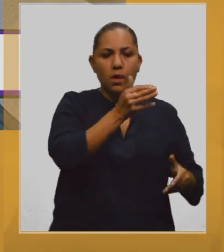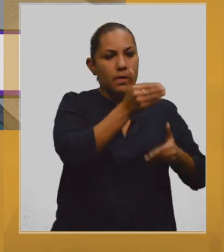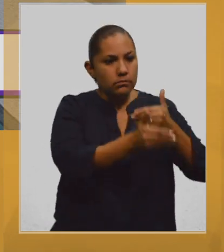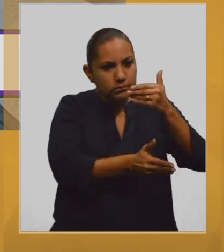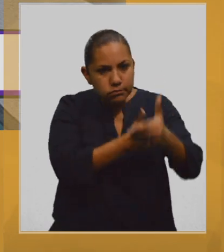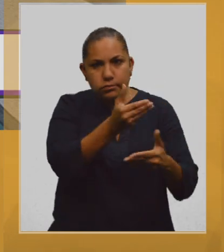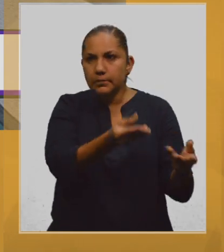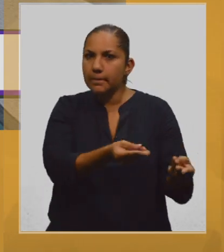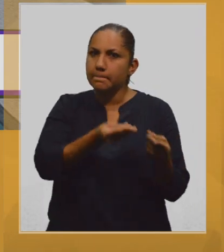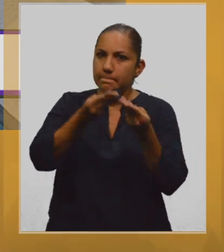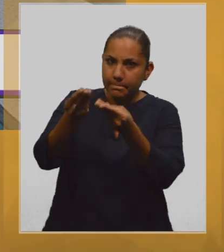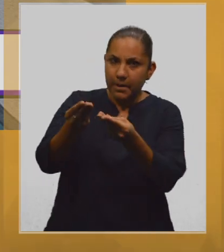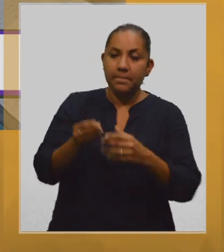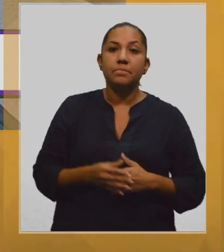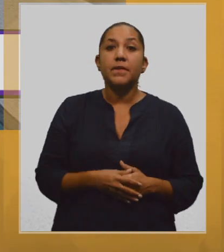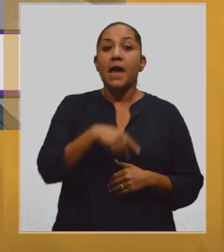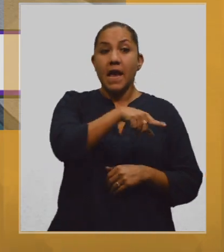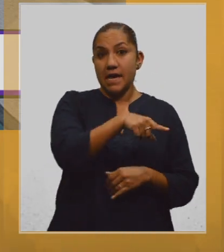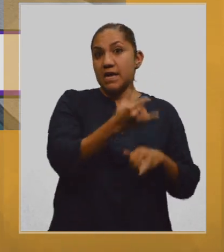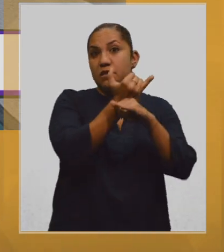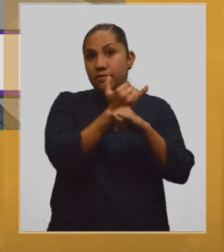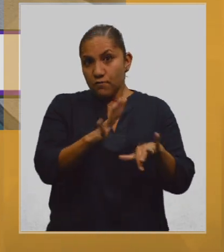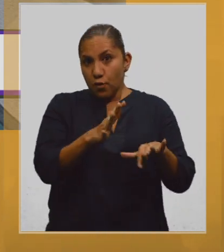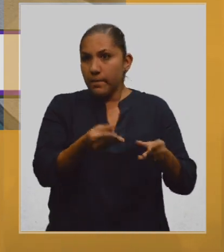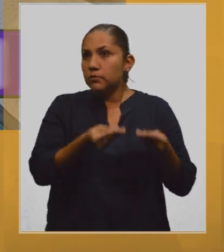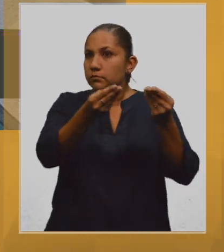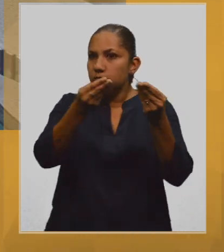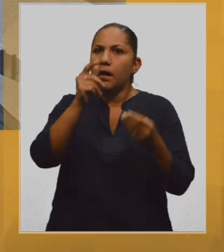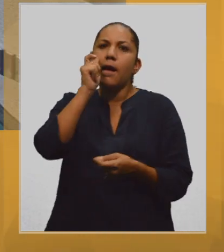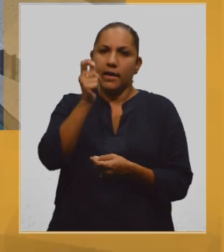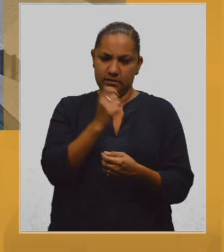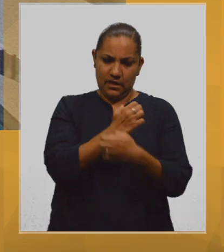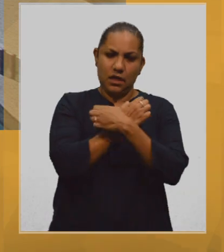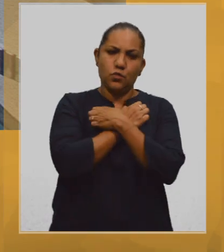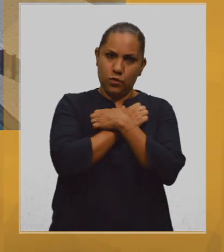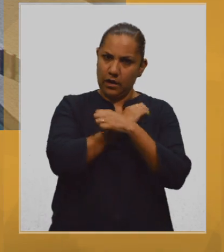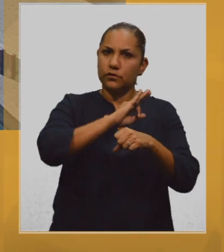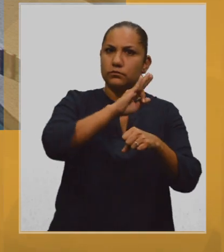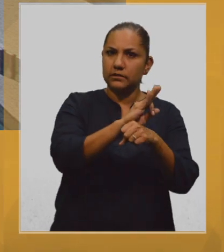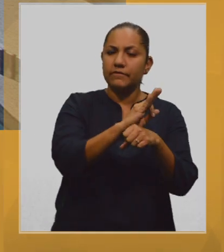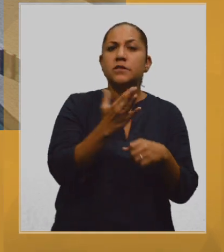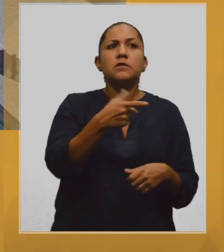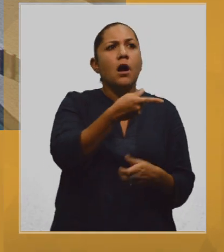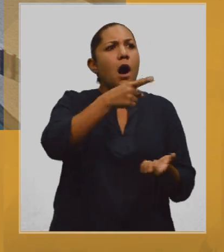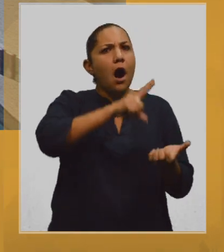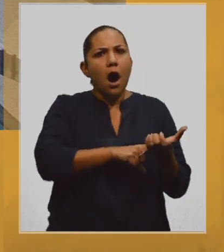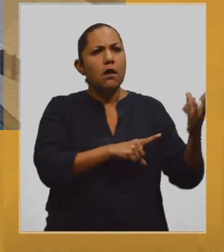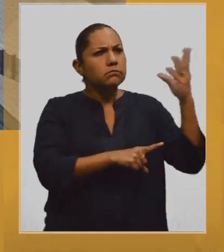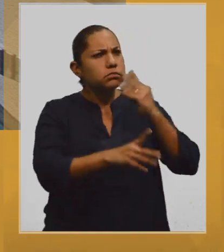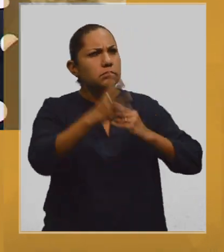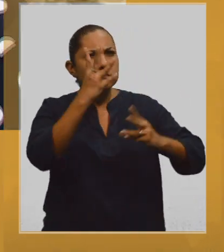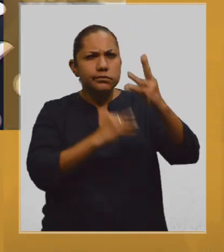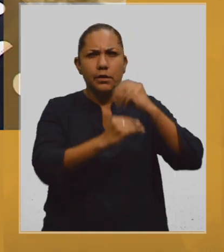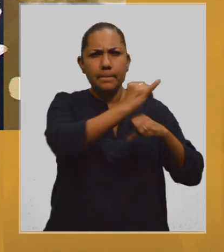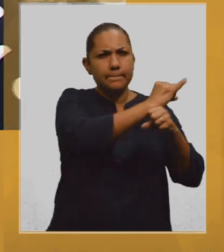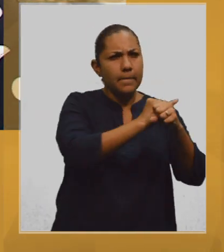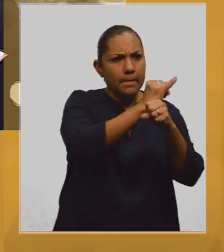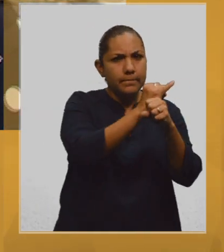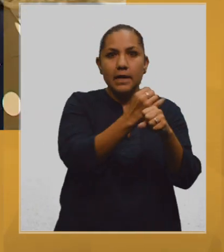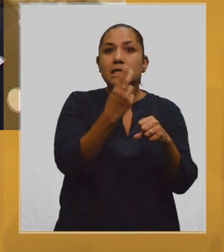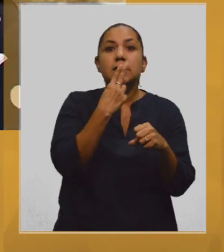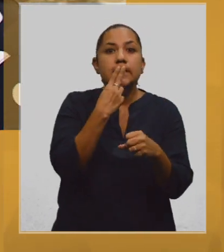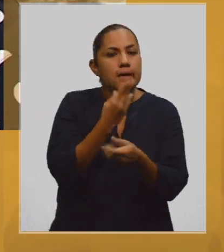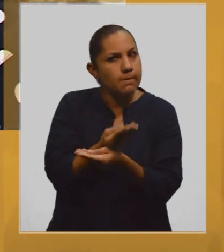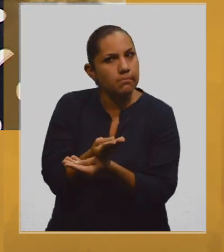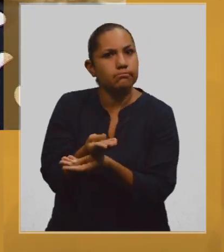institución significa a la vez una defensa de la educación y hacer que el conocimiento sea un bien público. Bueno, yo creo que un